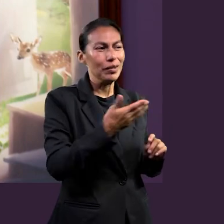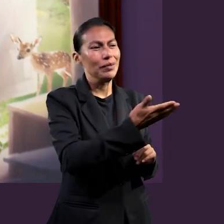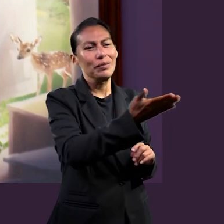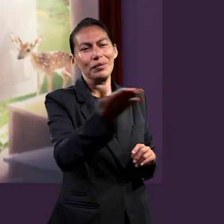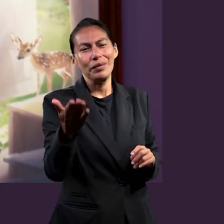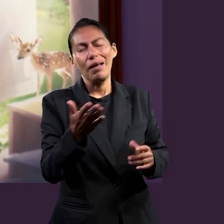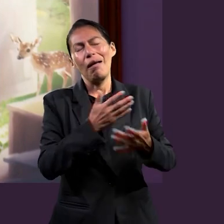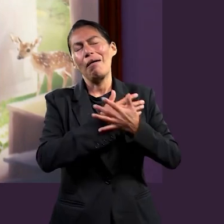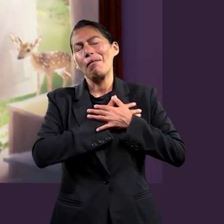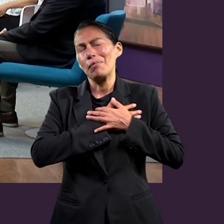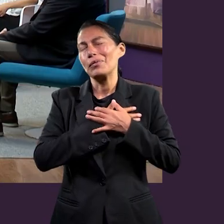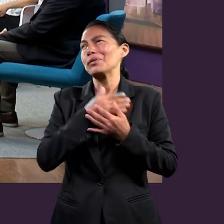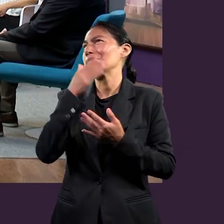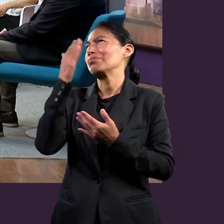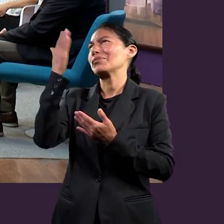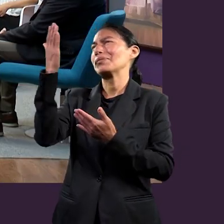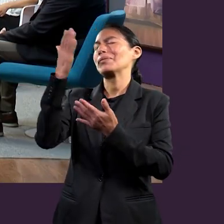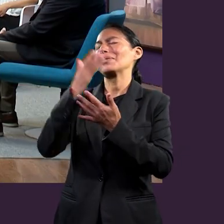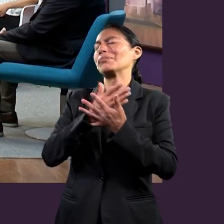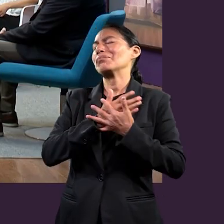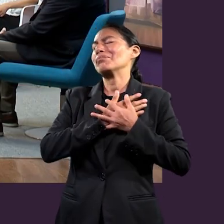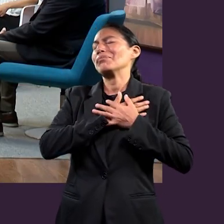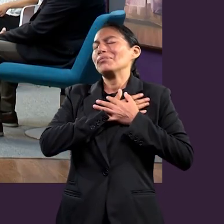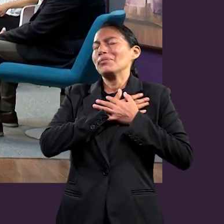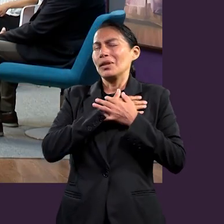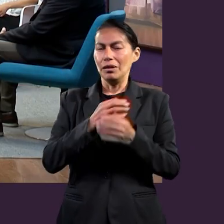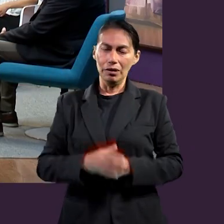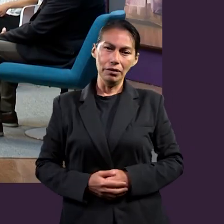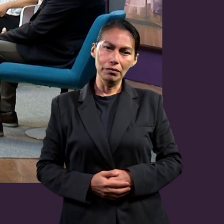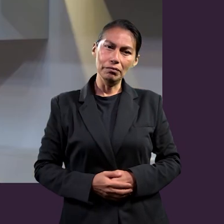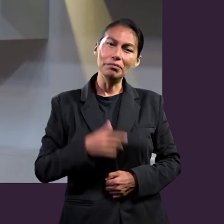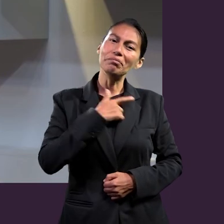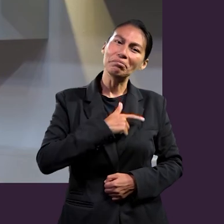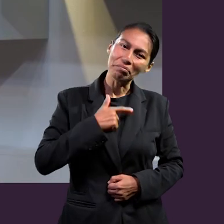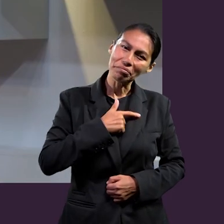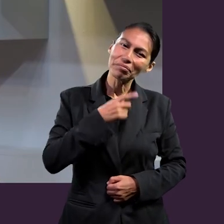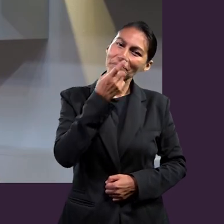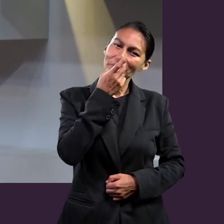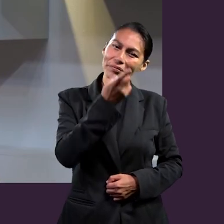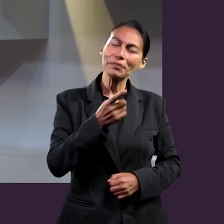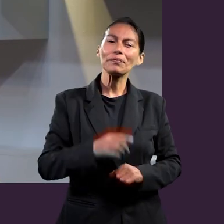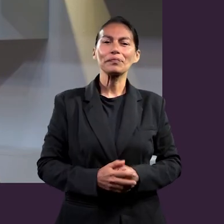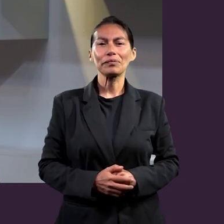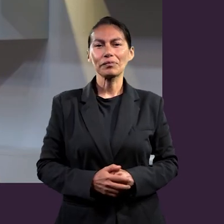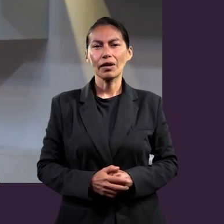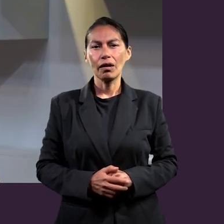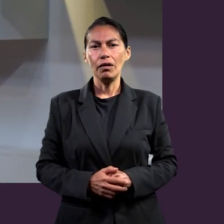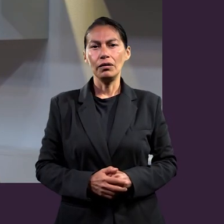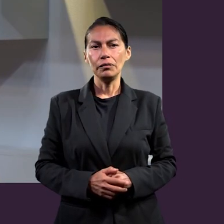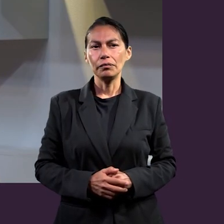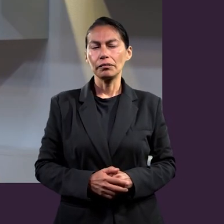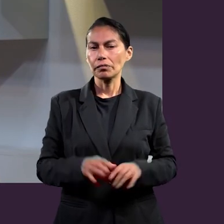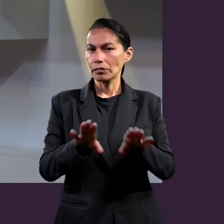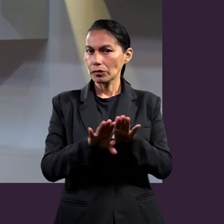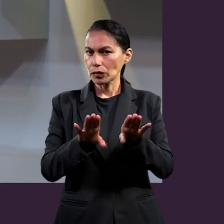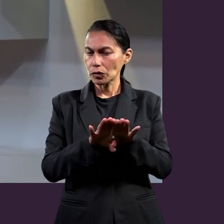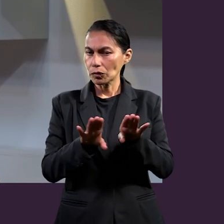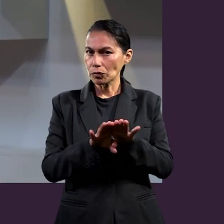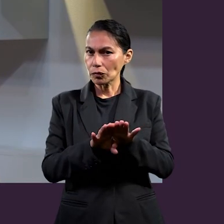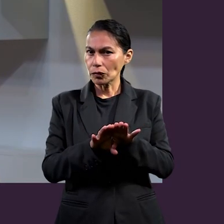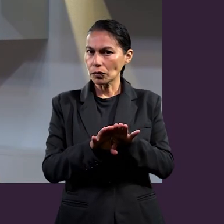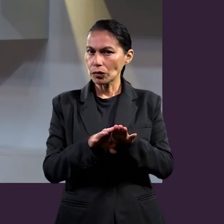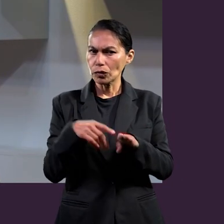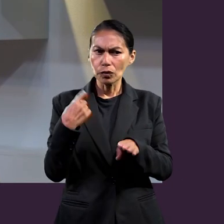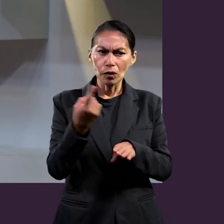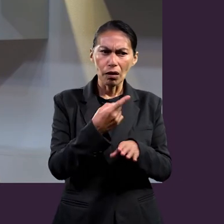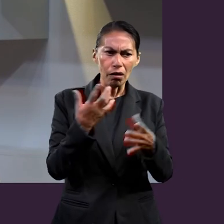termino amando a Jesús. Ok, muy bien. Me gusta lo que tú resaltas de este asunto de que, de alguna u